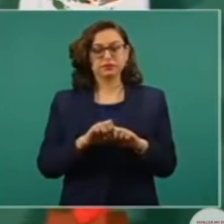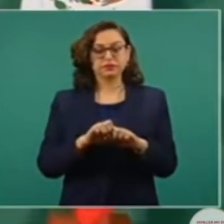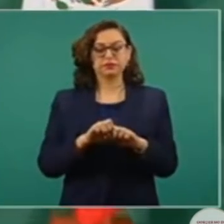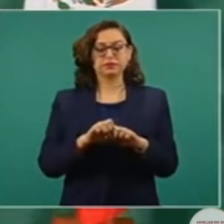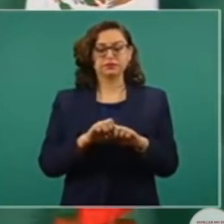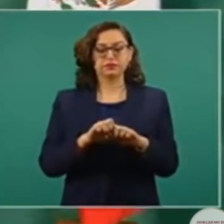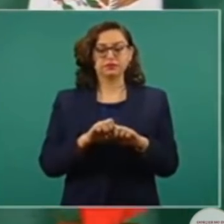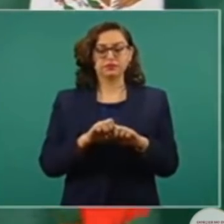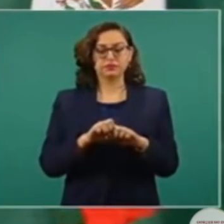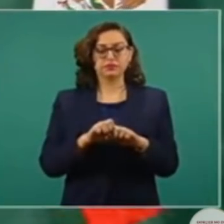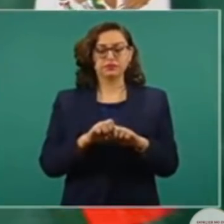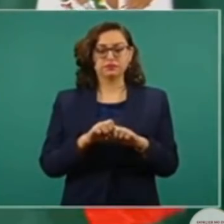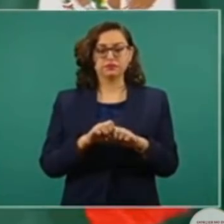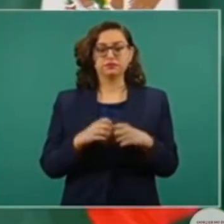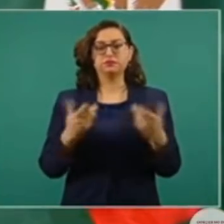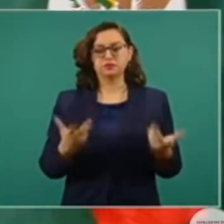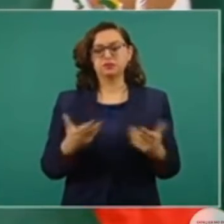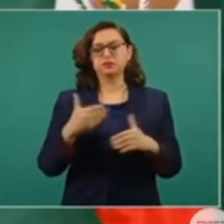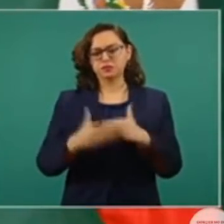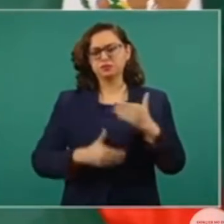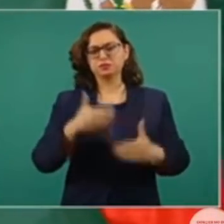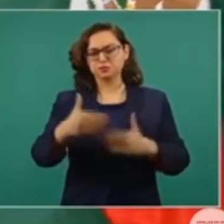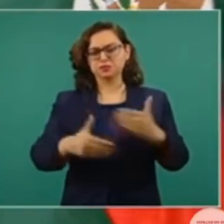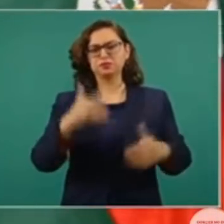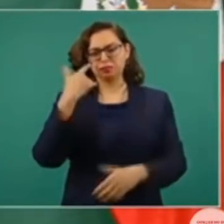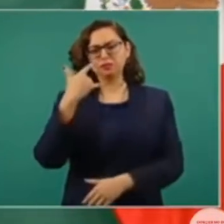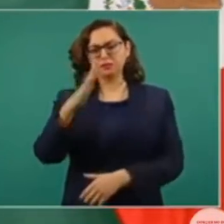y ya veremos hacia adelante.